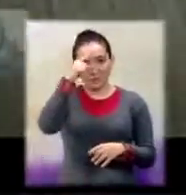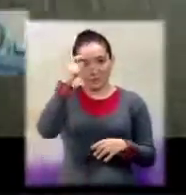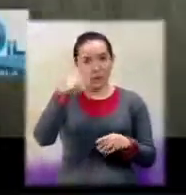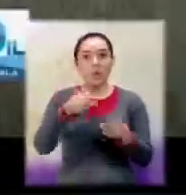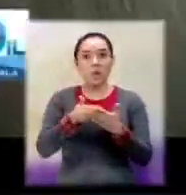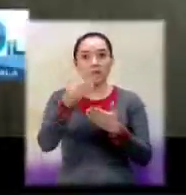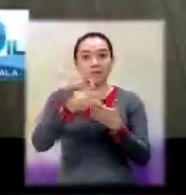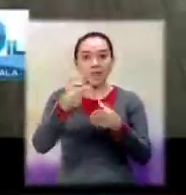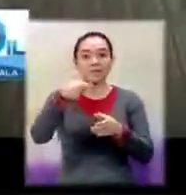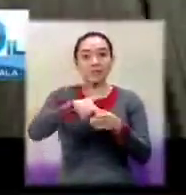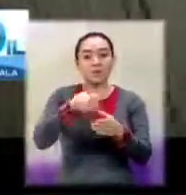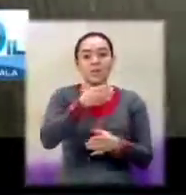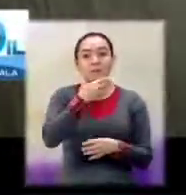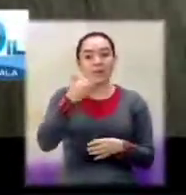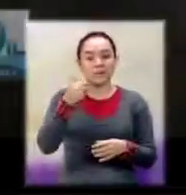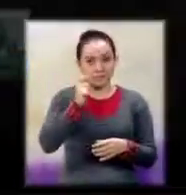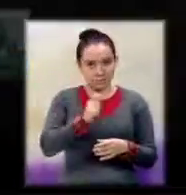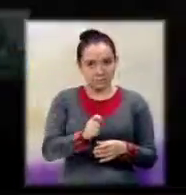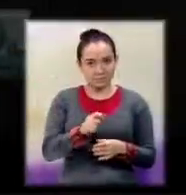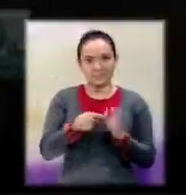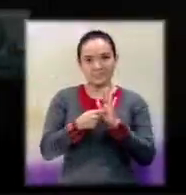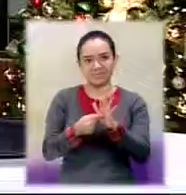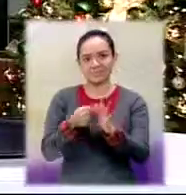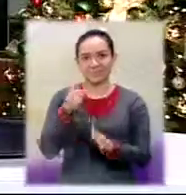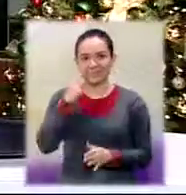país a un mejor lugar. Venís con nosotros.